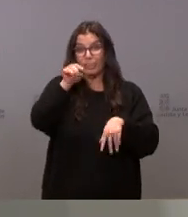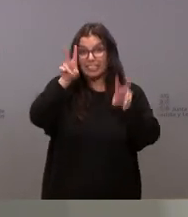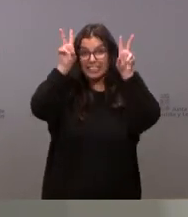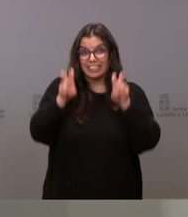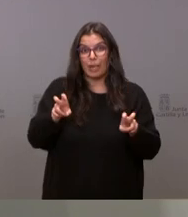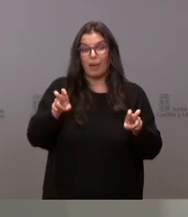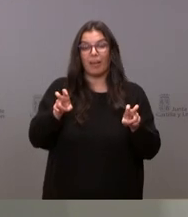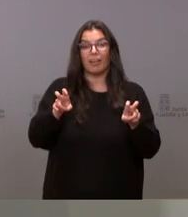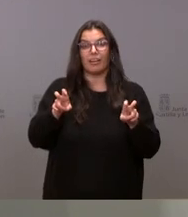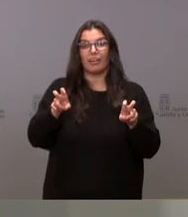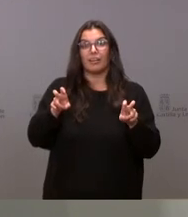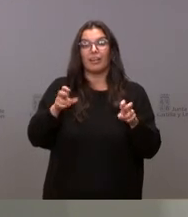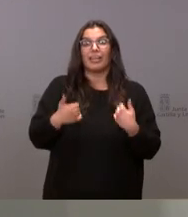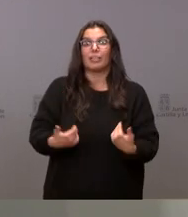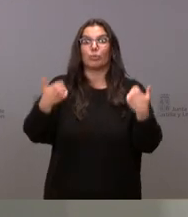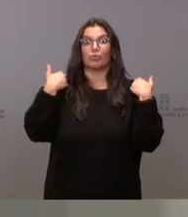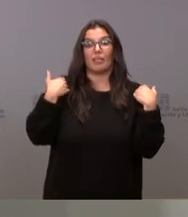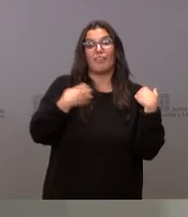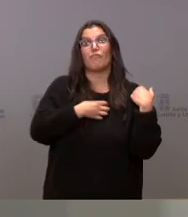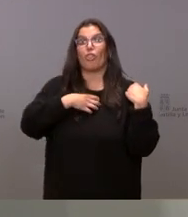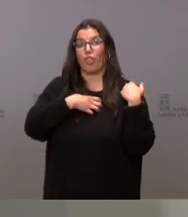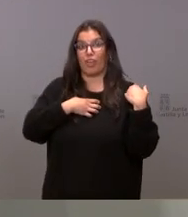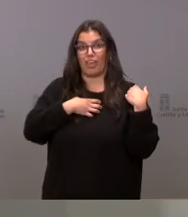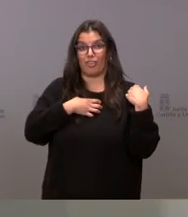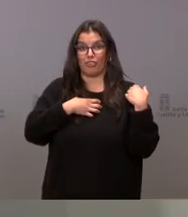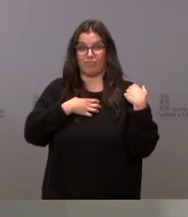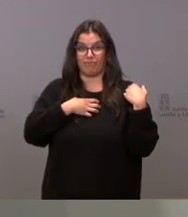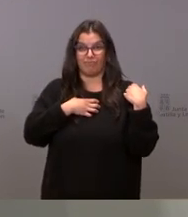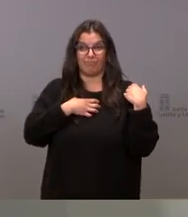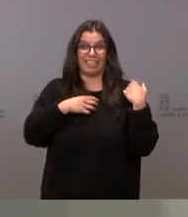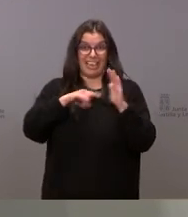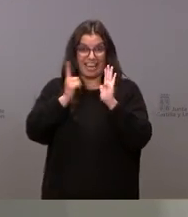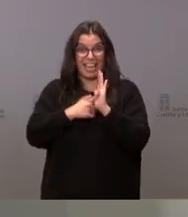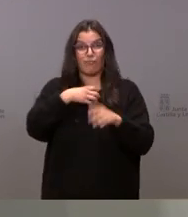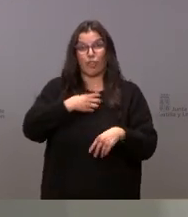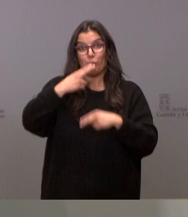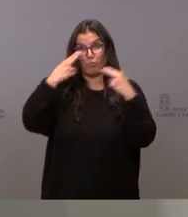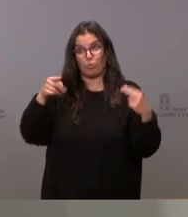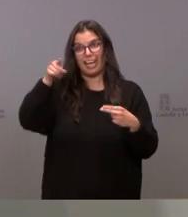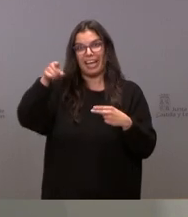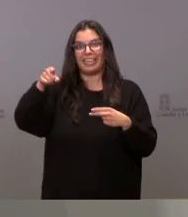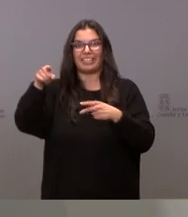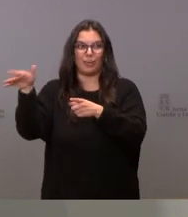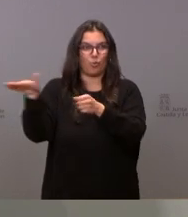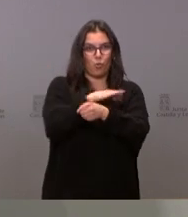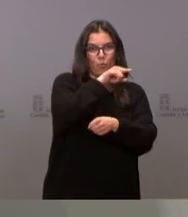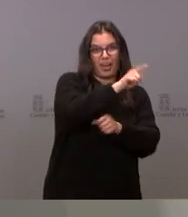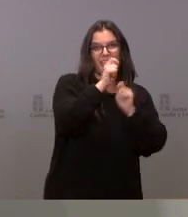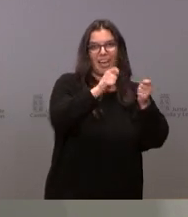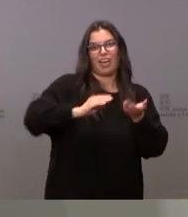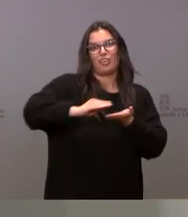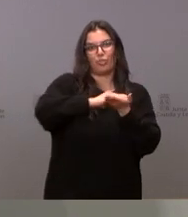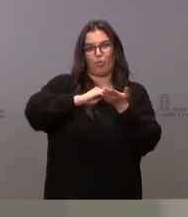personal funcionario y por eso estamos pendientes del desarrollo de esa ley de función pública que es la que va a dar esa solución